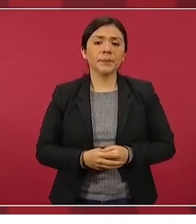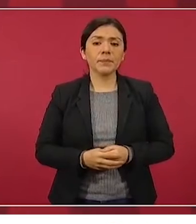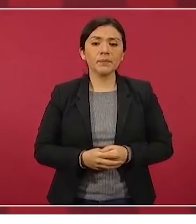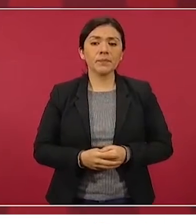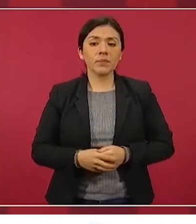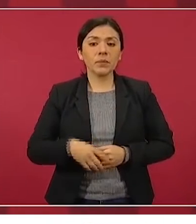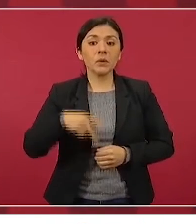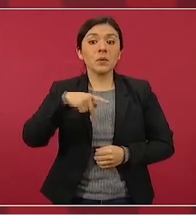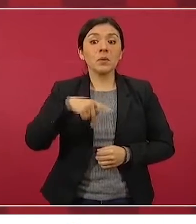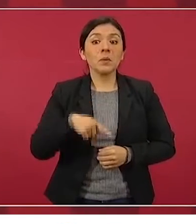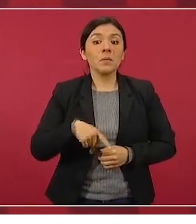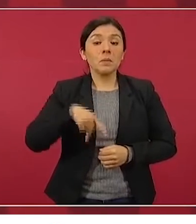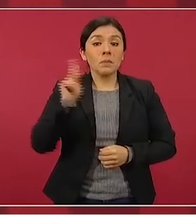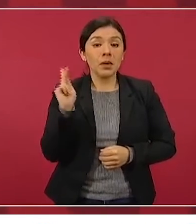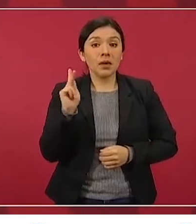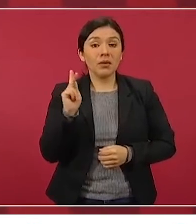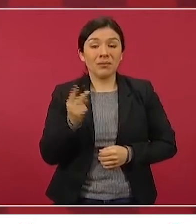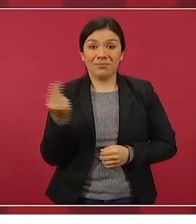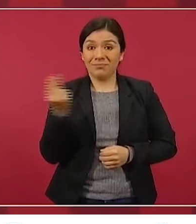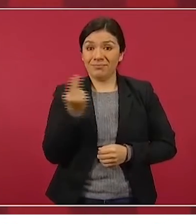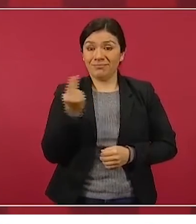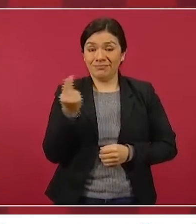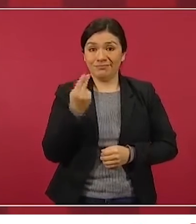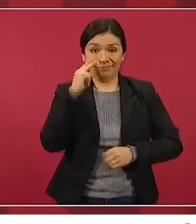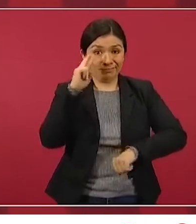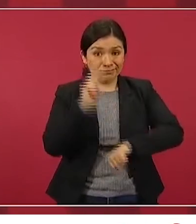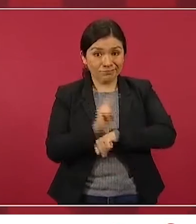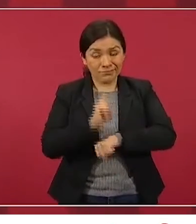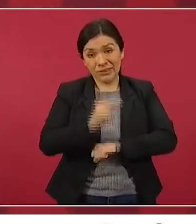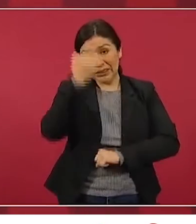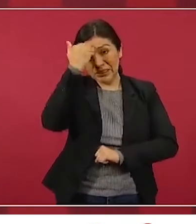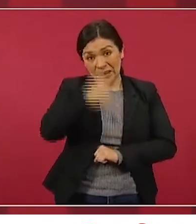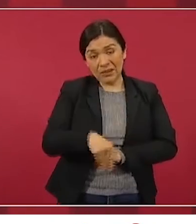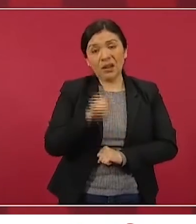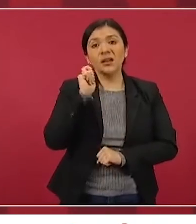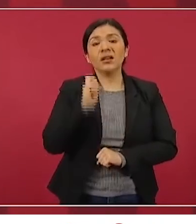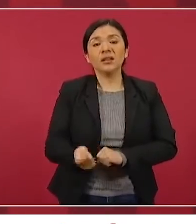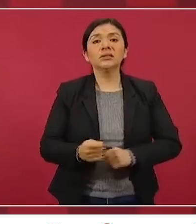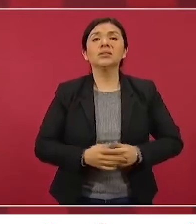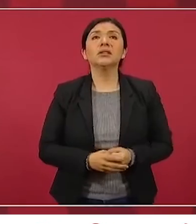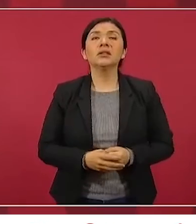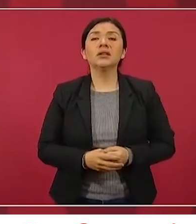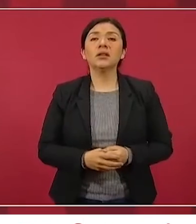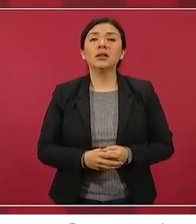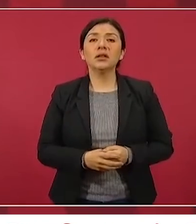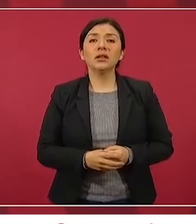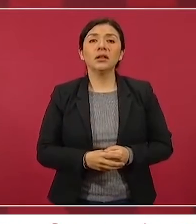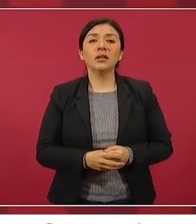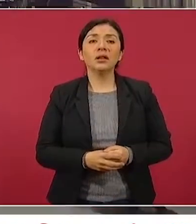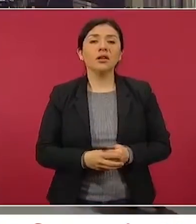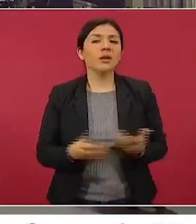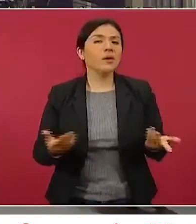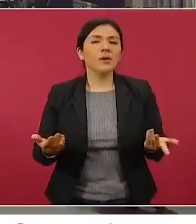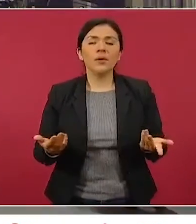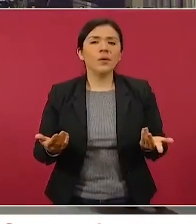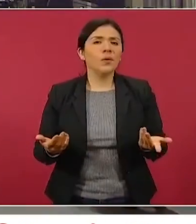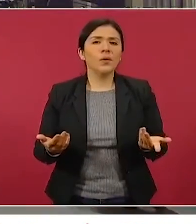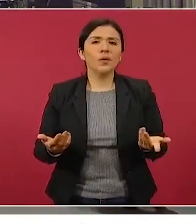debe de tomarse en cuenta es que no hay